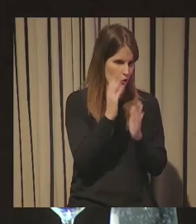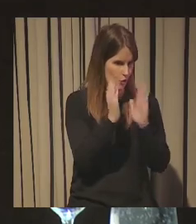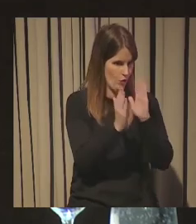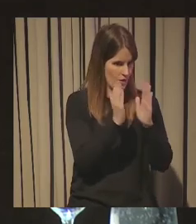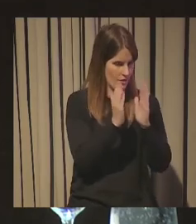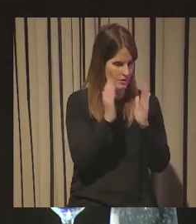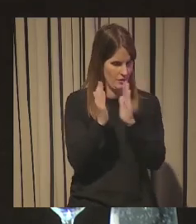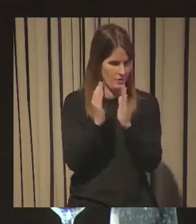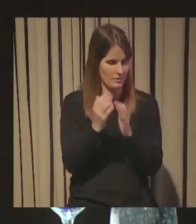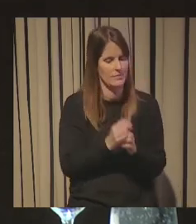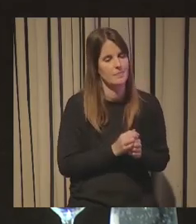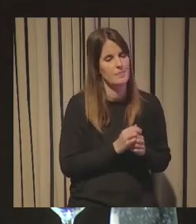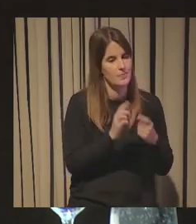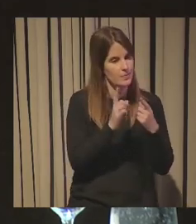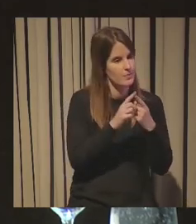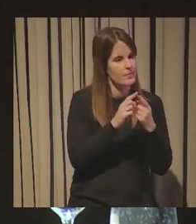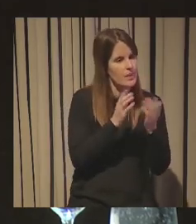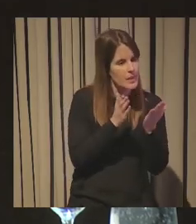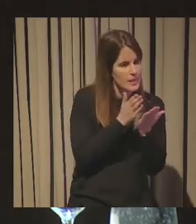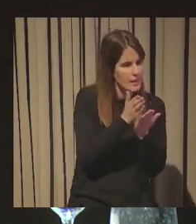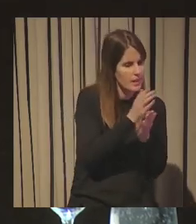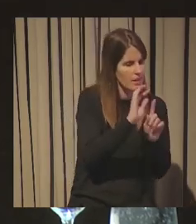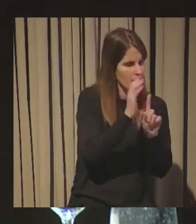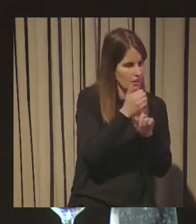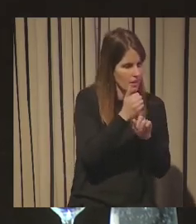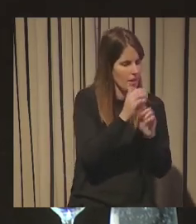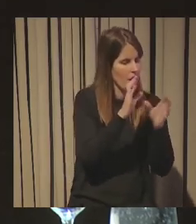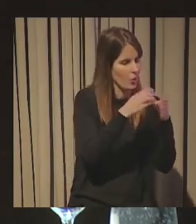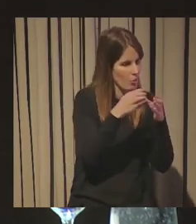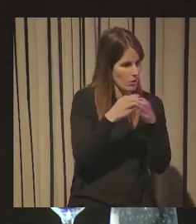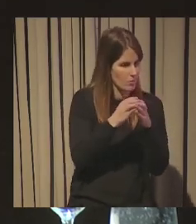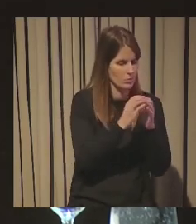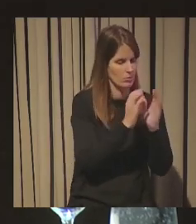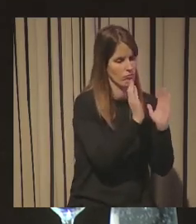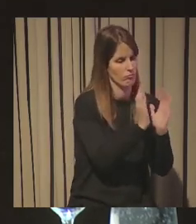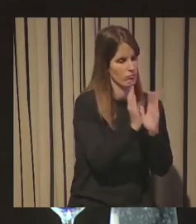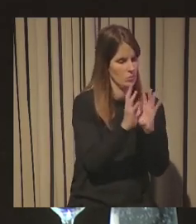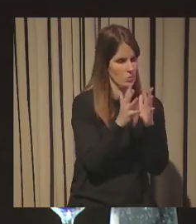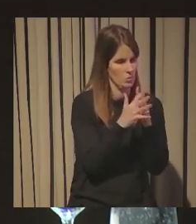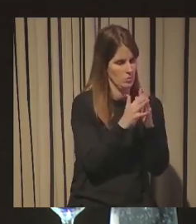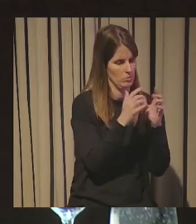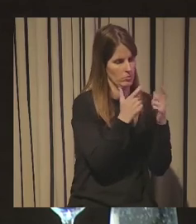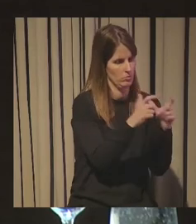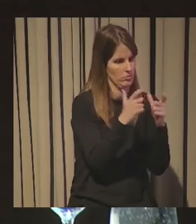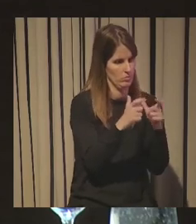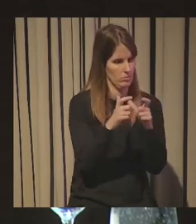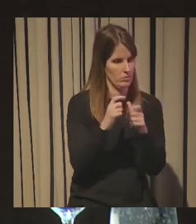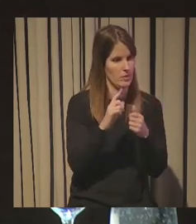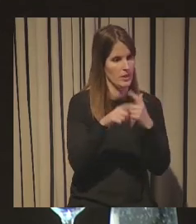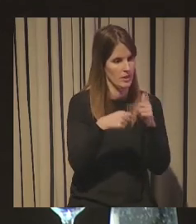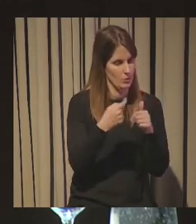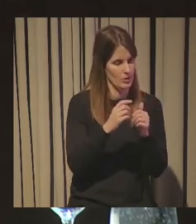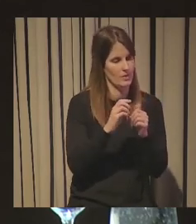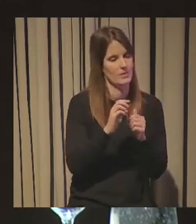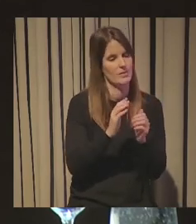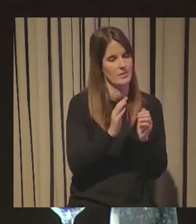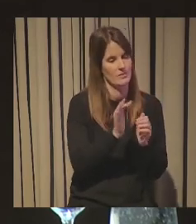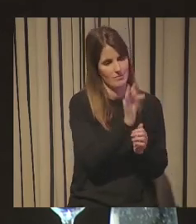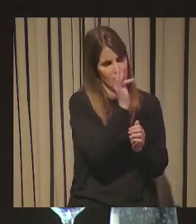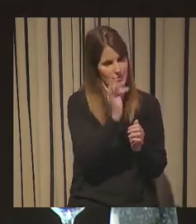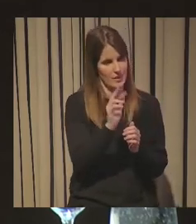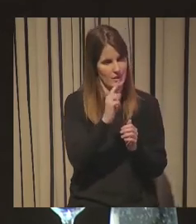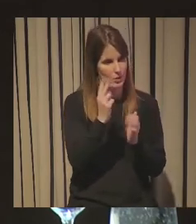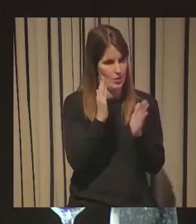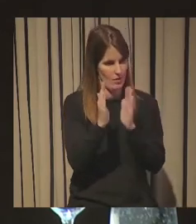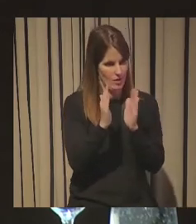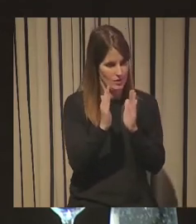fase en la que las identificamos las agrupamos y las estructuramos para que luego nos sirvan para la siguiente fase que es la de que es la de